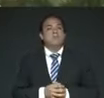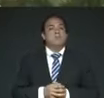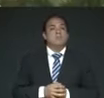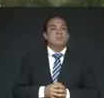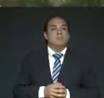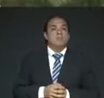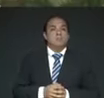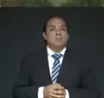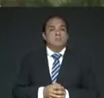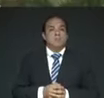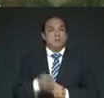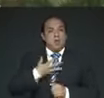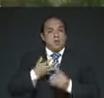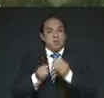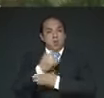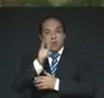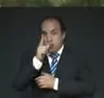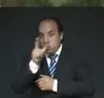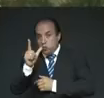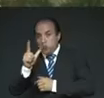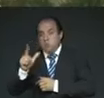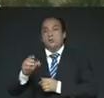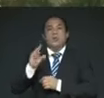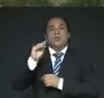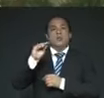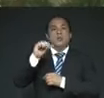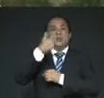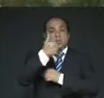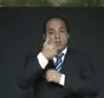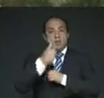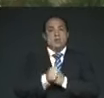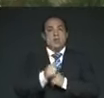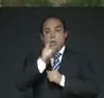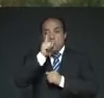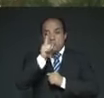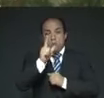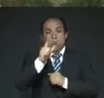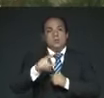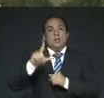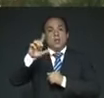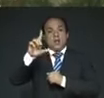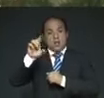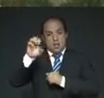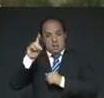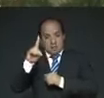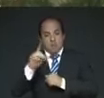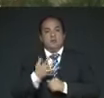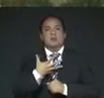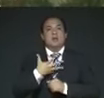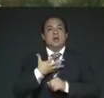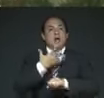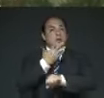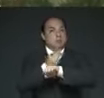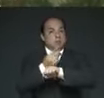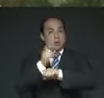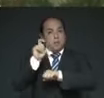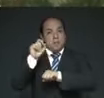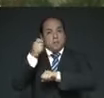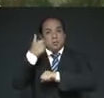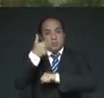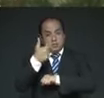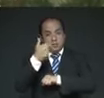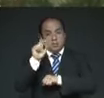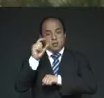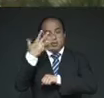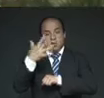Hay nuevas luminarias, son 96 luminarias LED. Hay una intervención de 25.000 nuevas especies